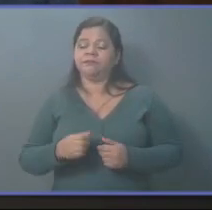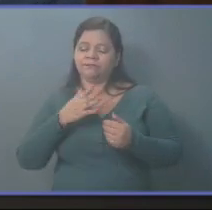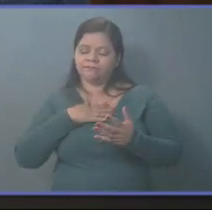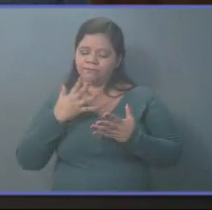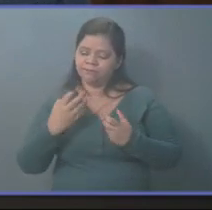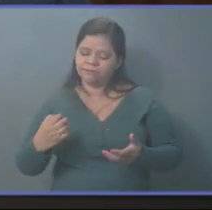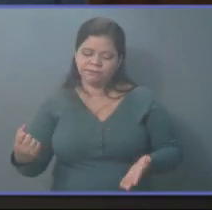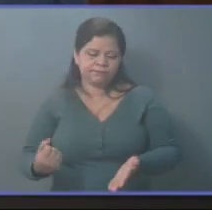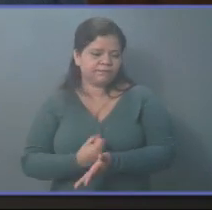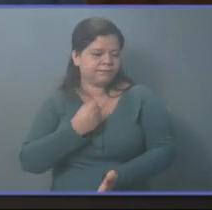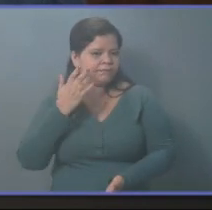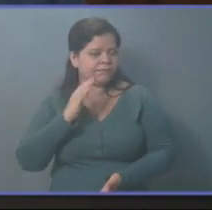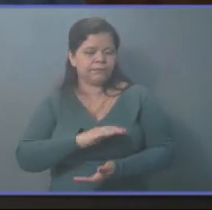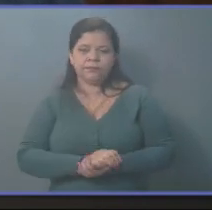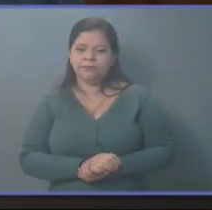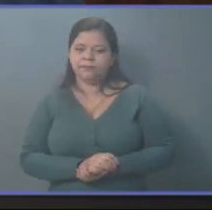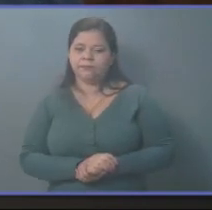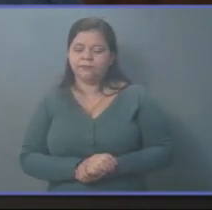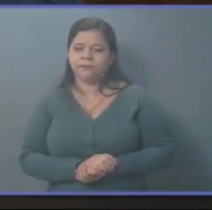lamentarlo.